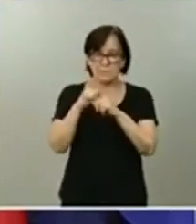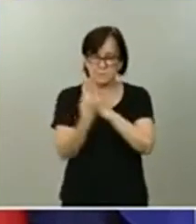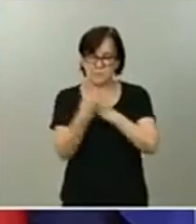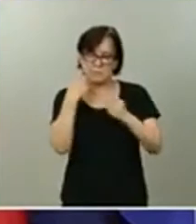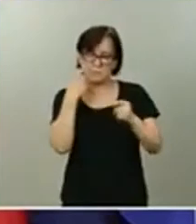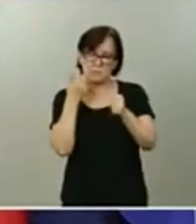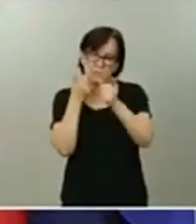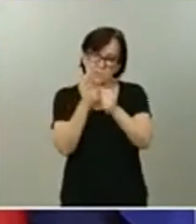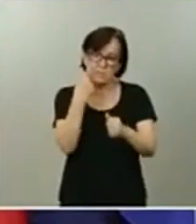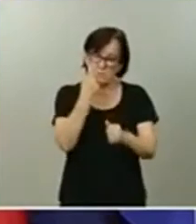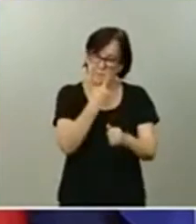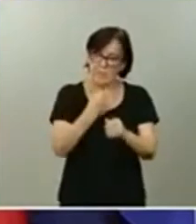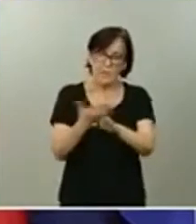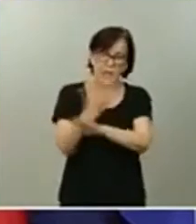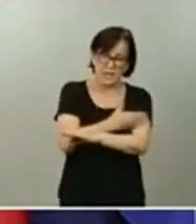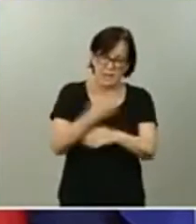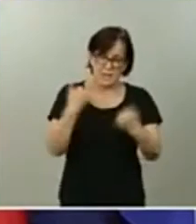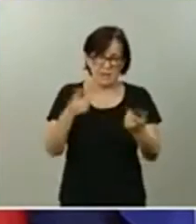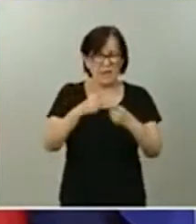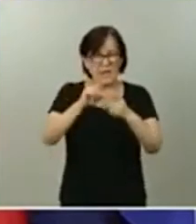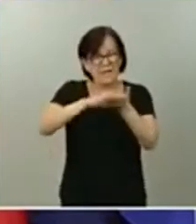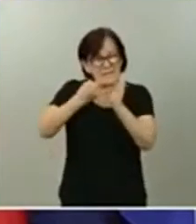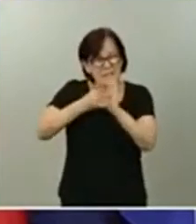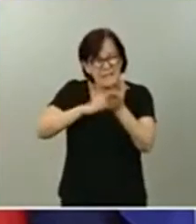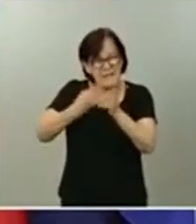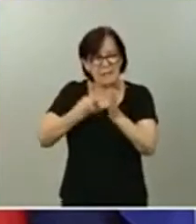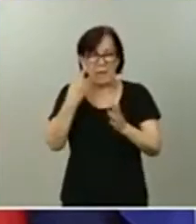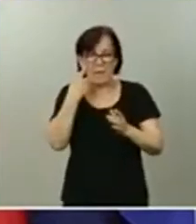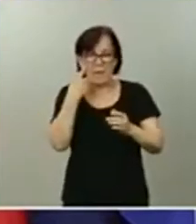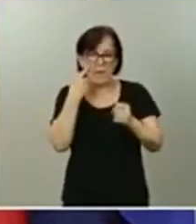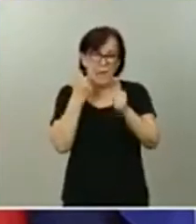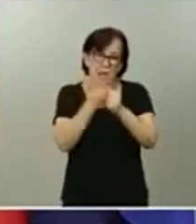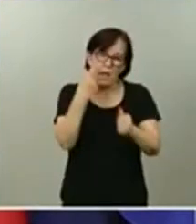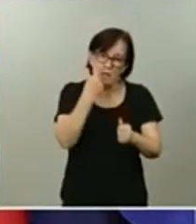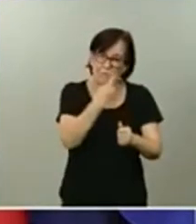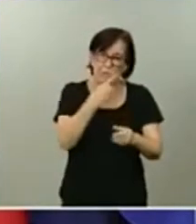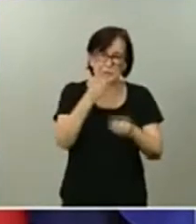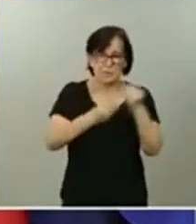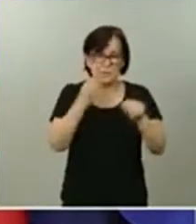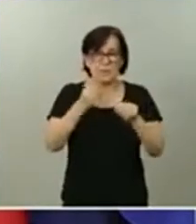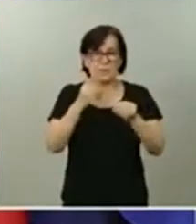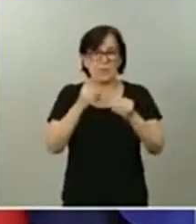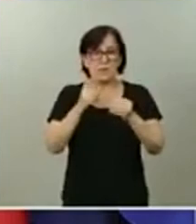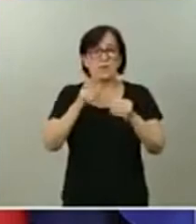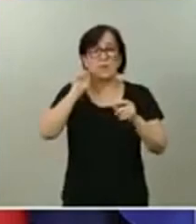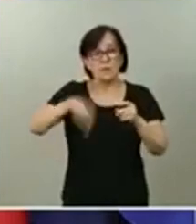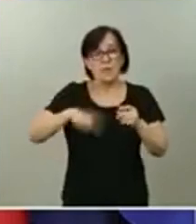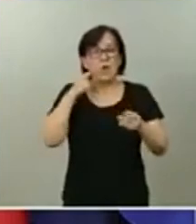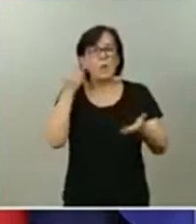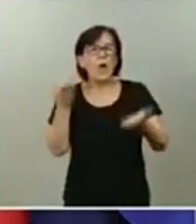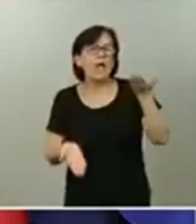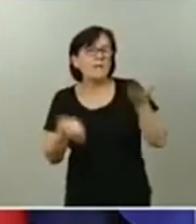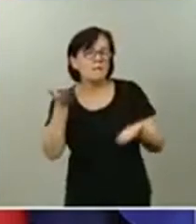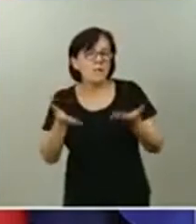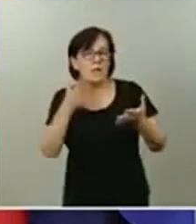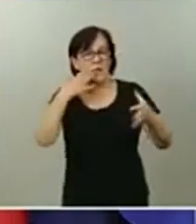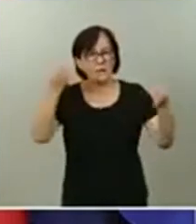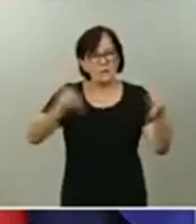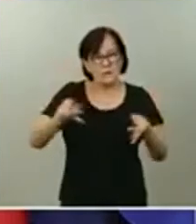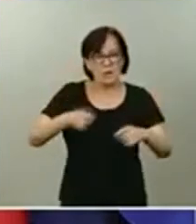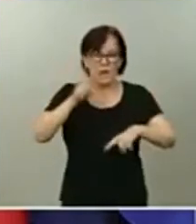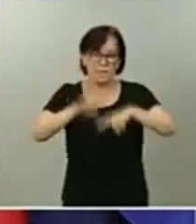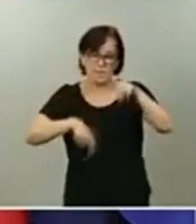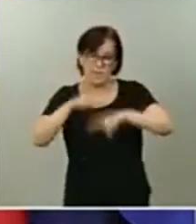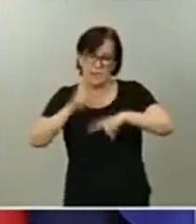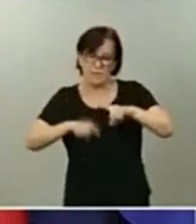y alerta precoz, todos los distintos sistemas de vigilancia que están desplegados en el territorio. Cómo hay que evaluar el riesgo en función de estos indicadores.